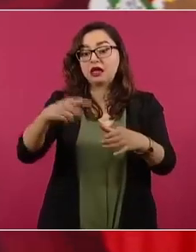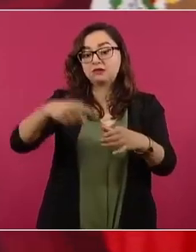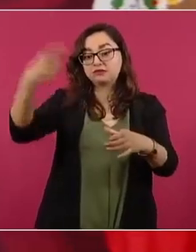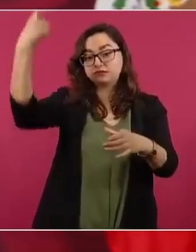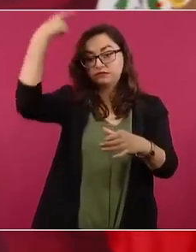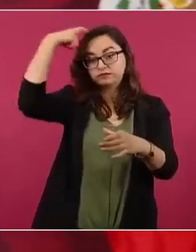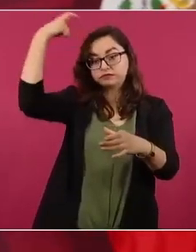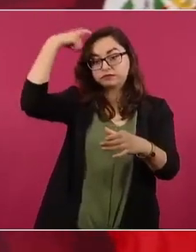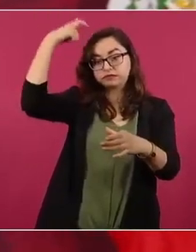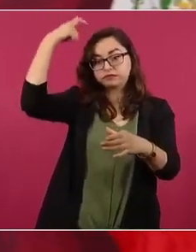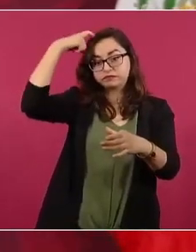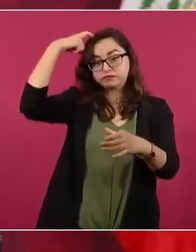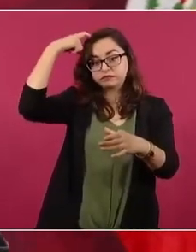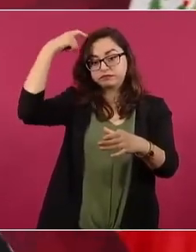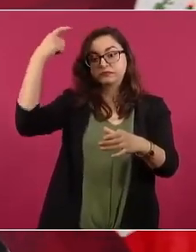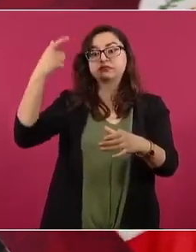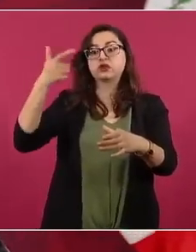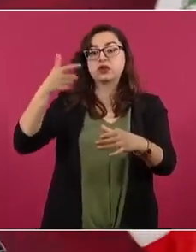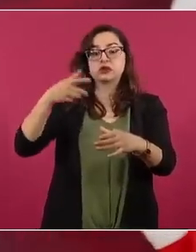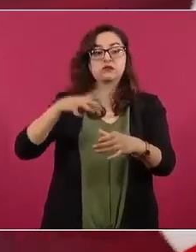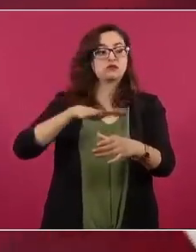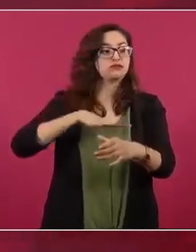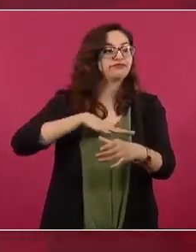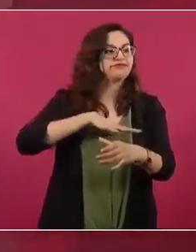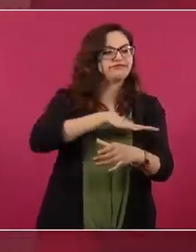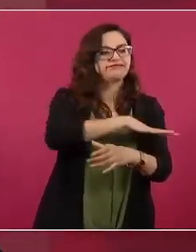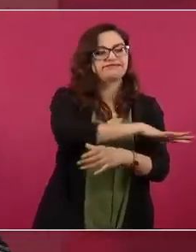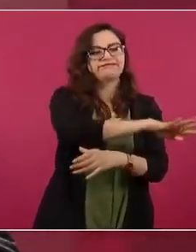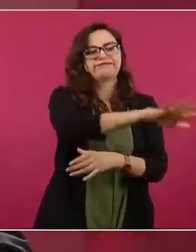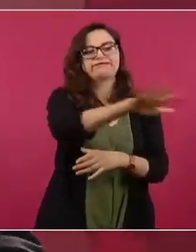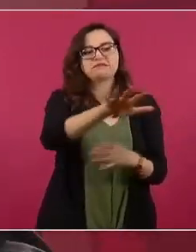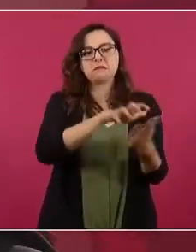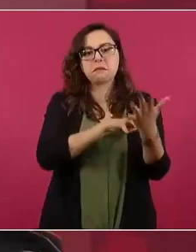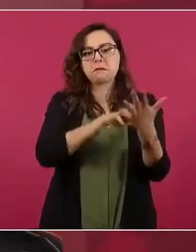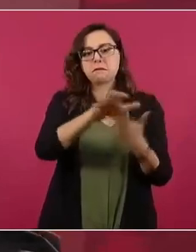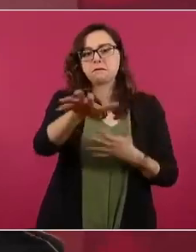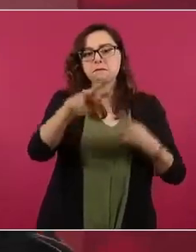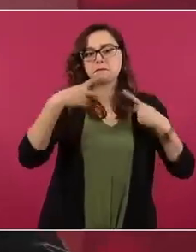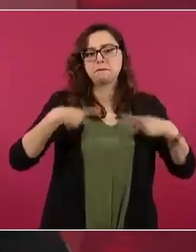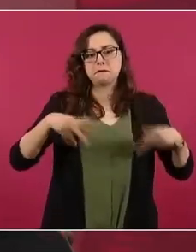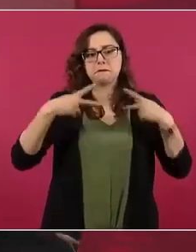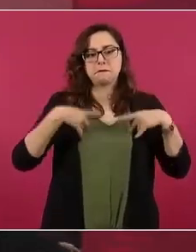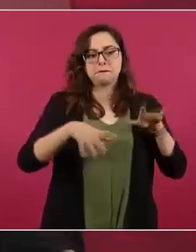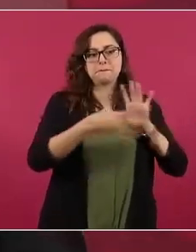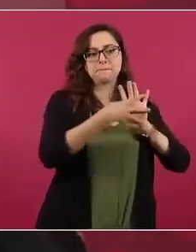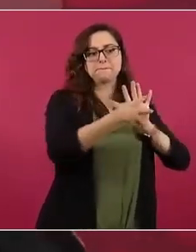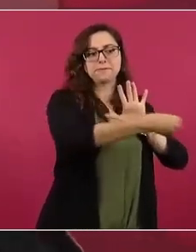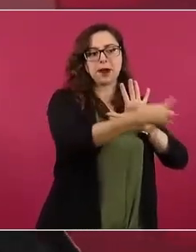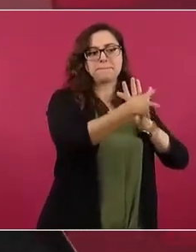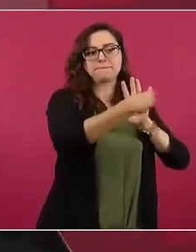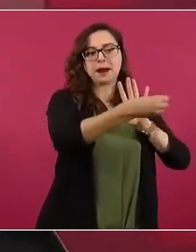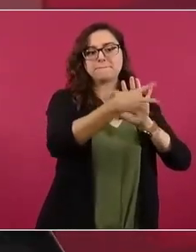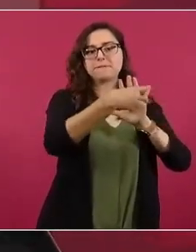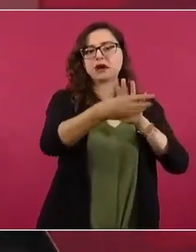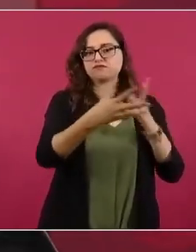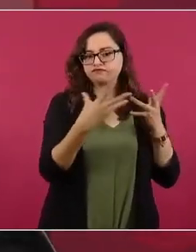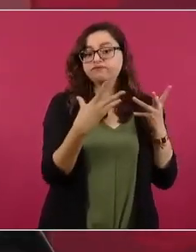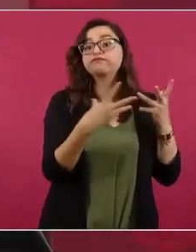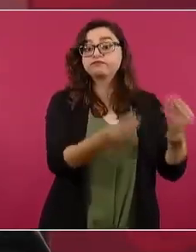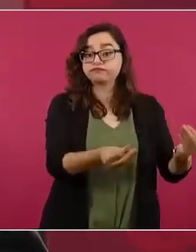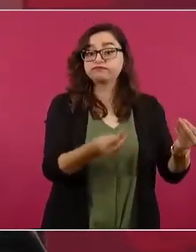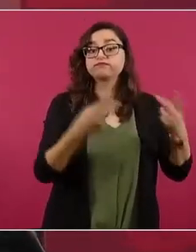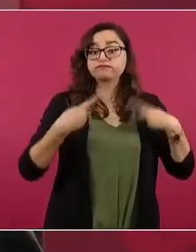a toda costa, sin escrúpulos, de ninguna índole, eso todavía desgraciadamente prevalece.